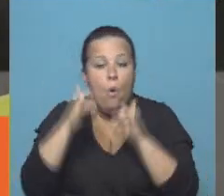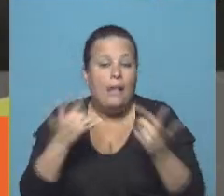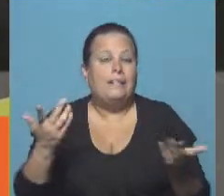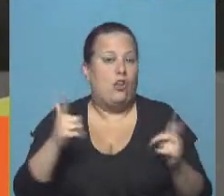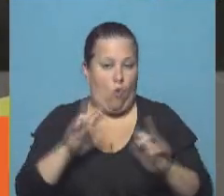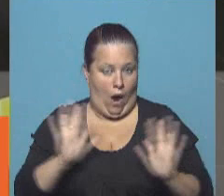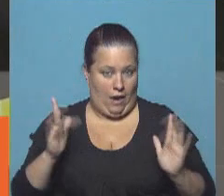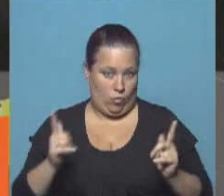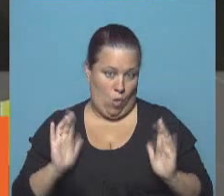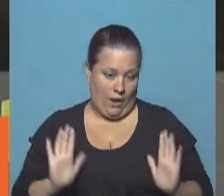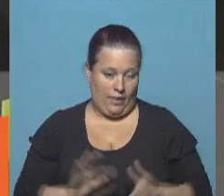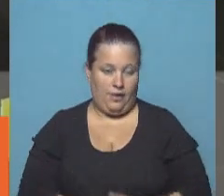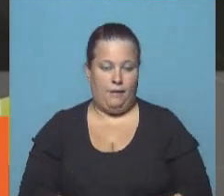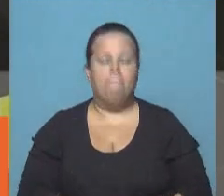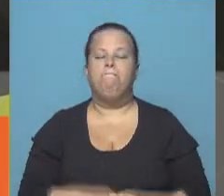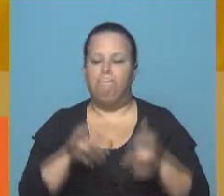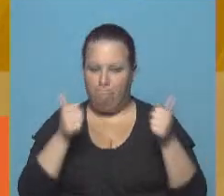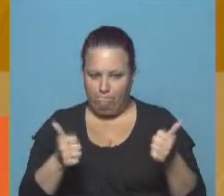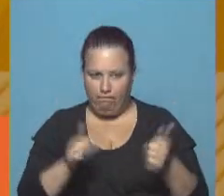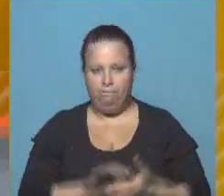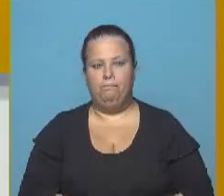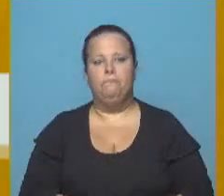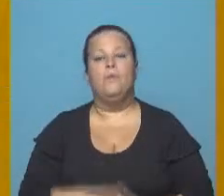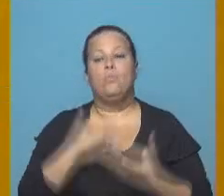lamentar. Bien, Daniel, muchas gracias.